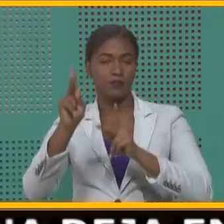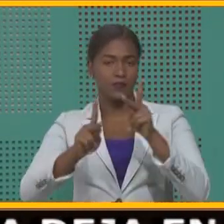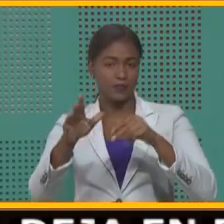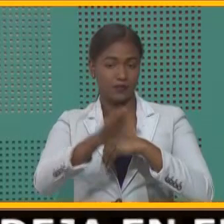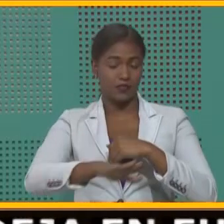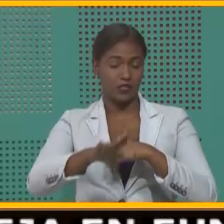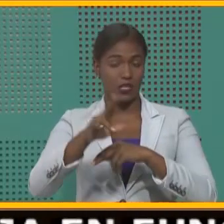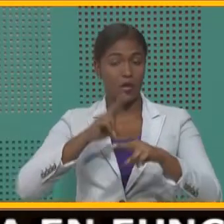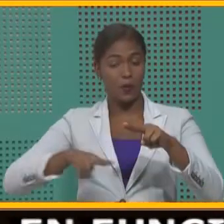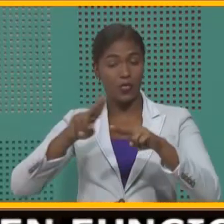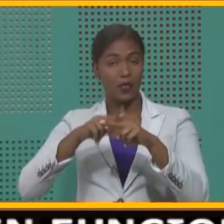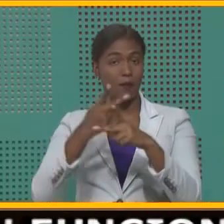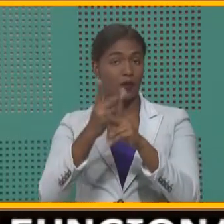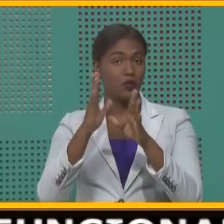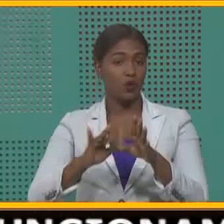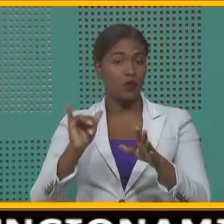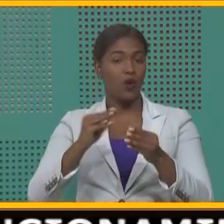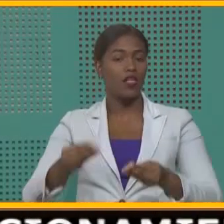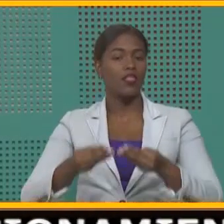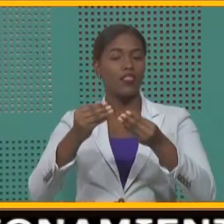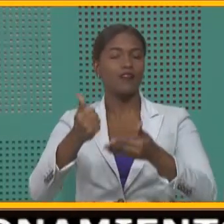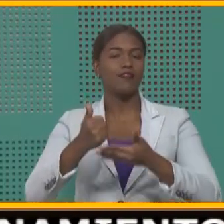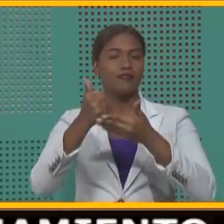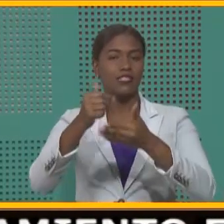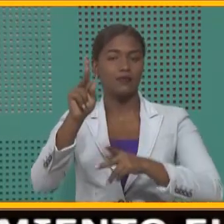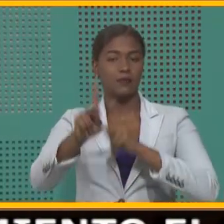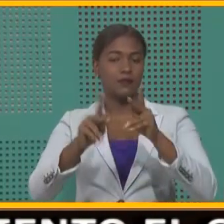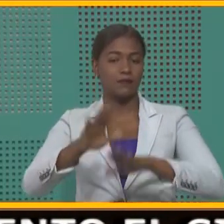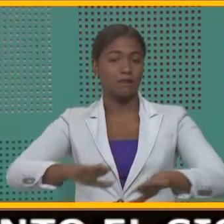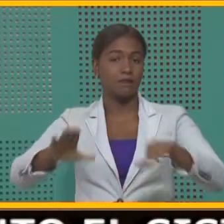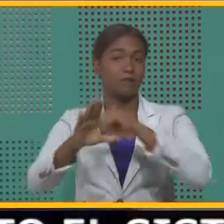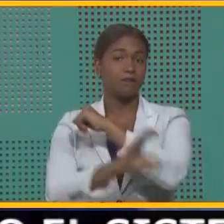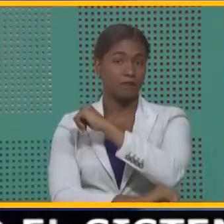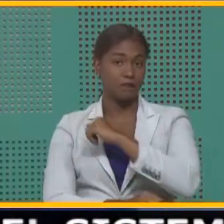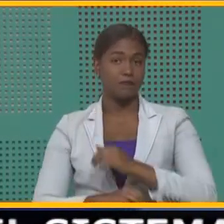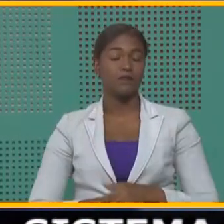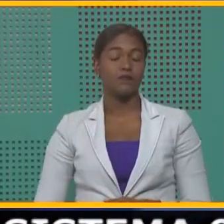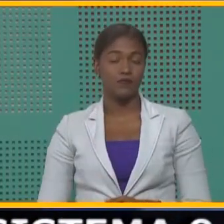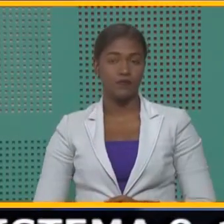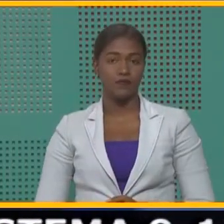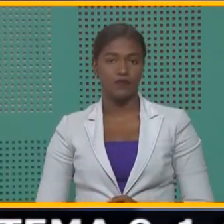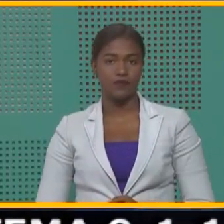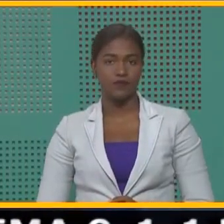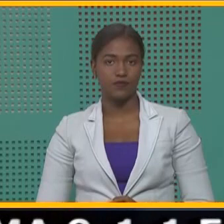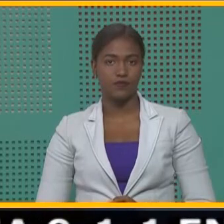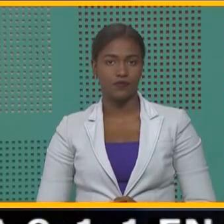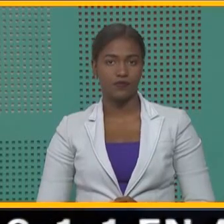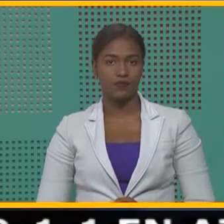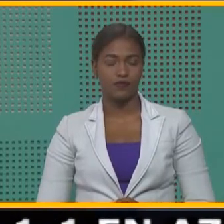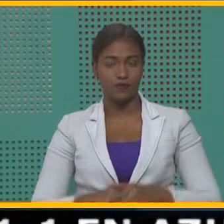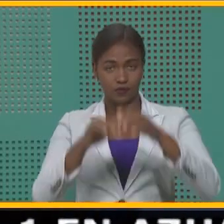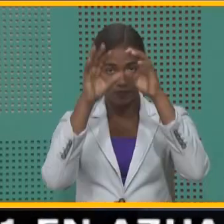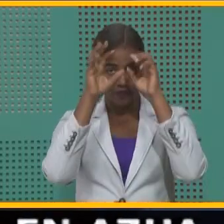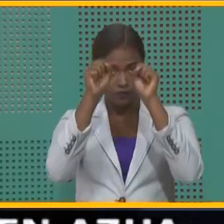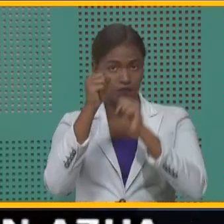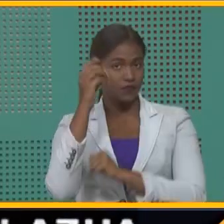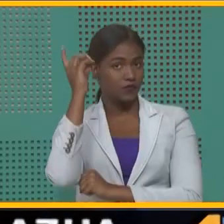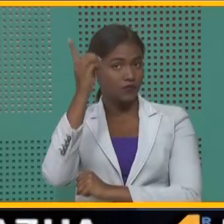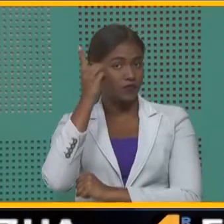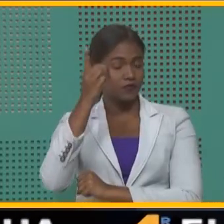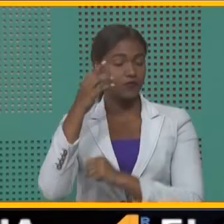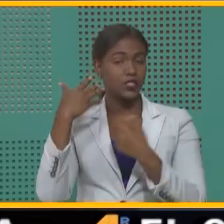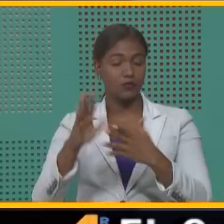la producción y llevar soluciones a los productores del campo dominicano. El presidente Medina ha realizado